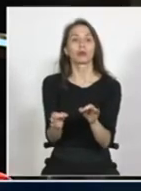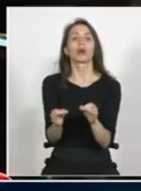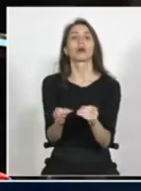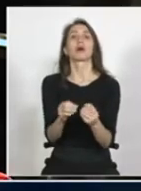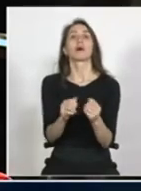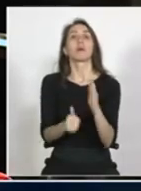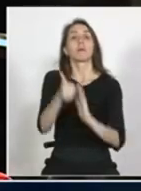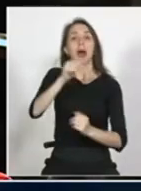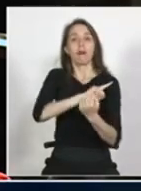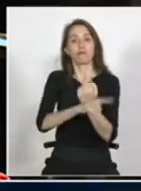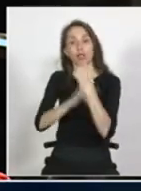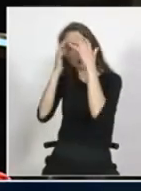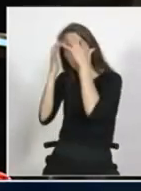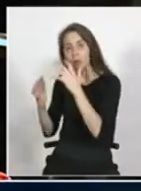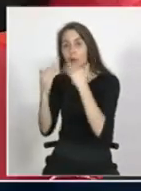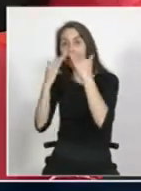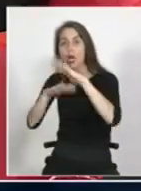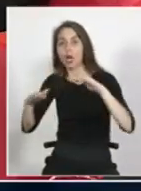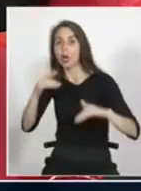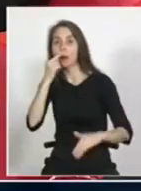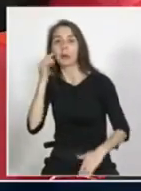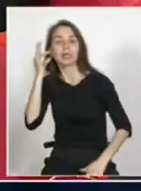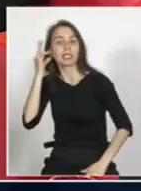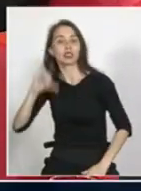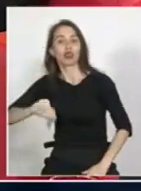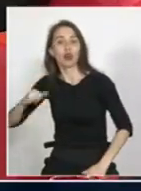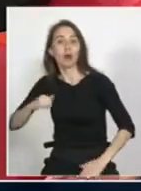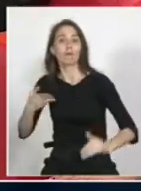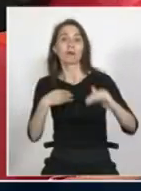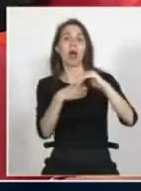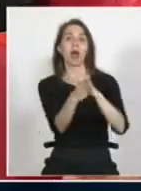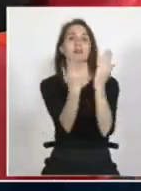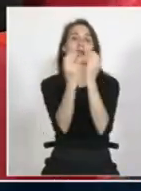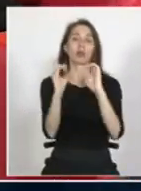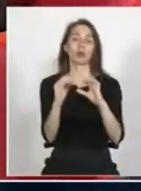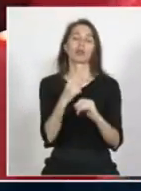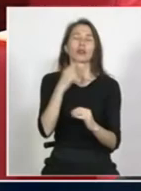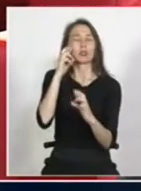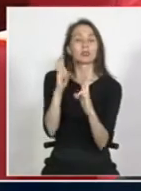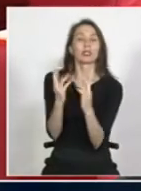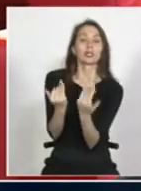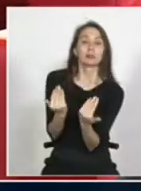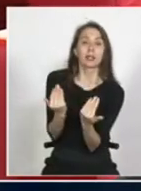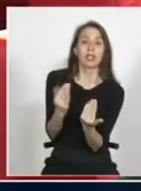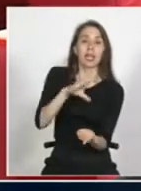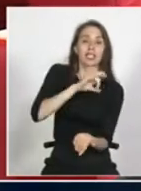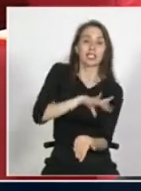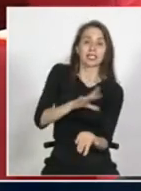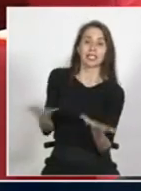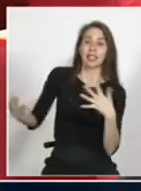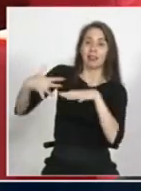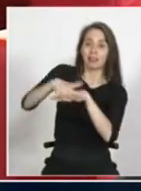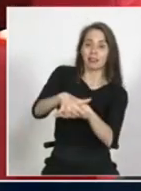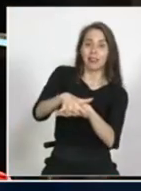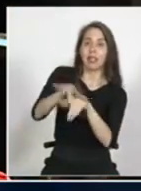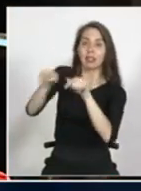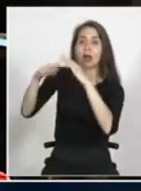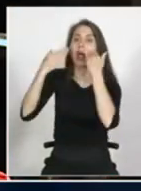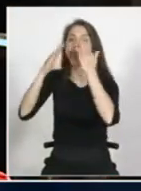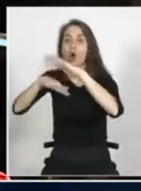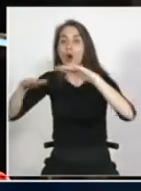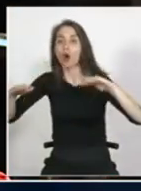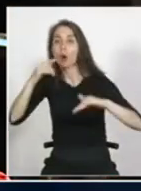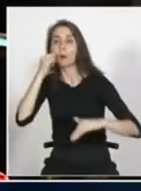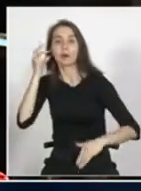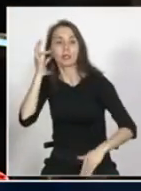a través de los niños las niñas lo hacen todos los adolescentes yo creo que es nuestra esperanza de poder integrar nuestro país yo creo que está depositada en ellos precisamente quiero